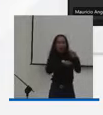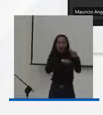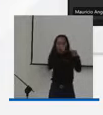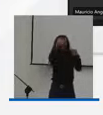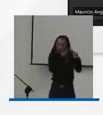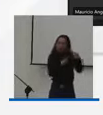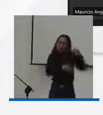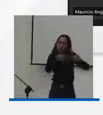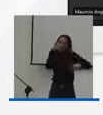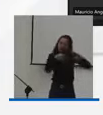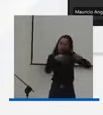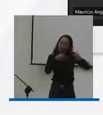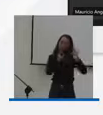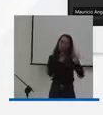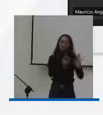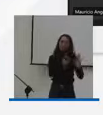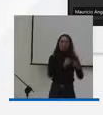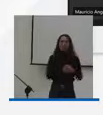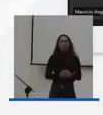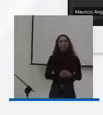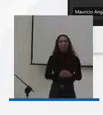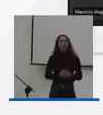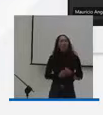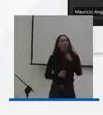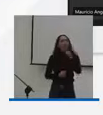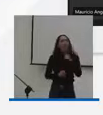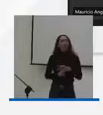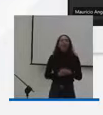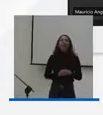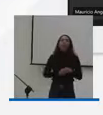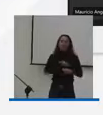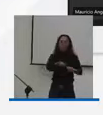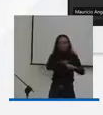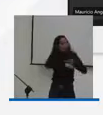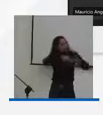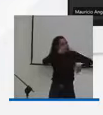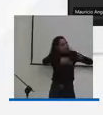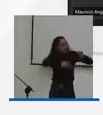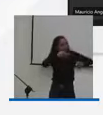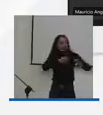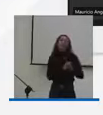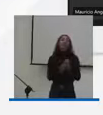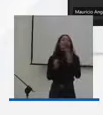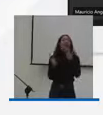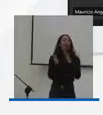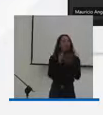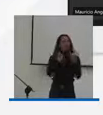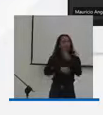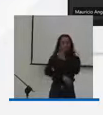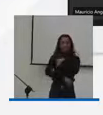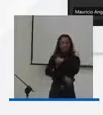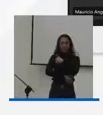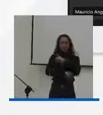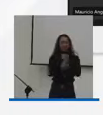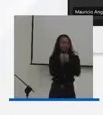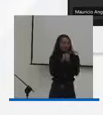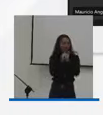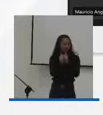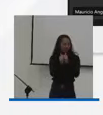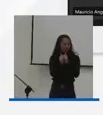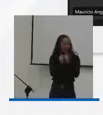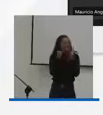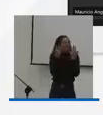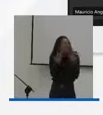jurídica en este caso lo que se busca y lo que se propone desde el ministerio del deporte es que todos los